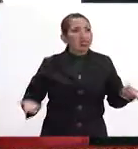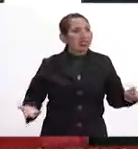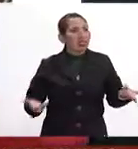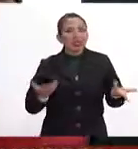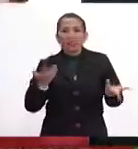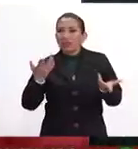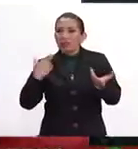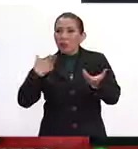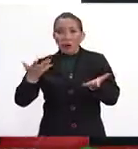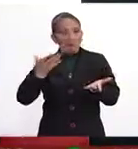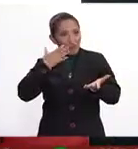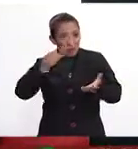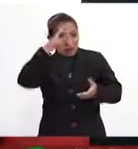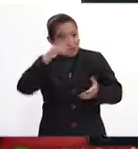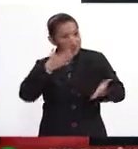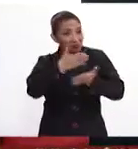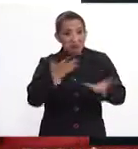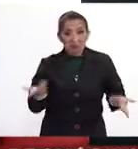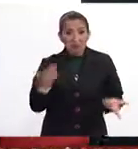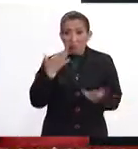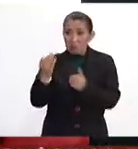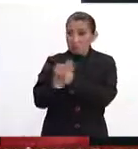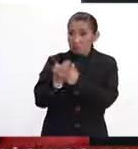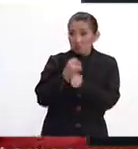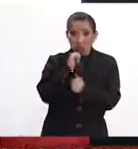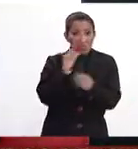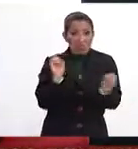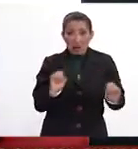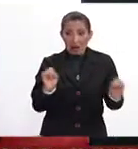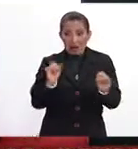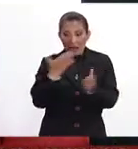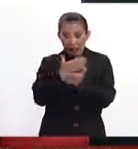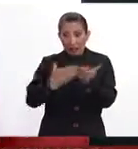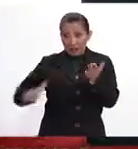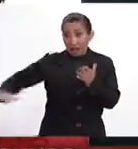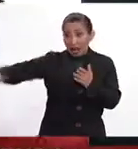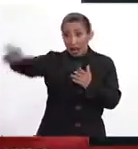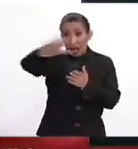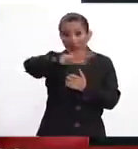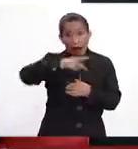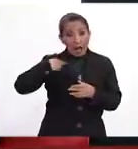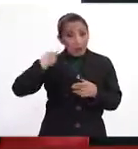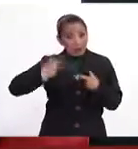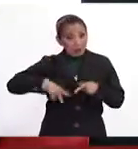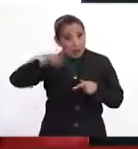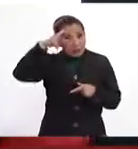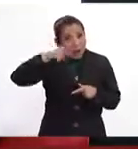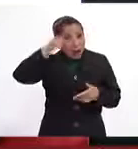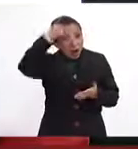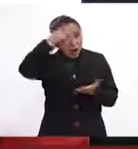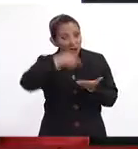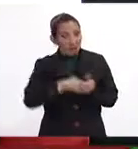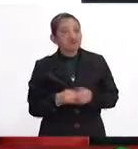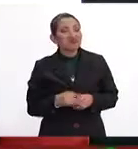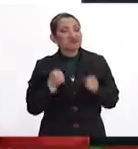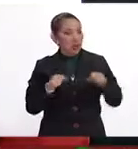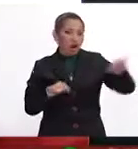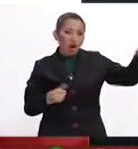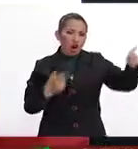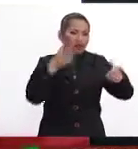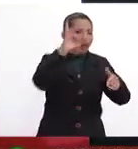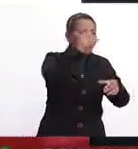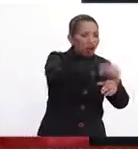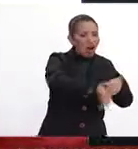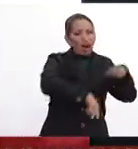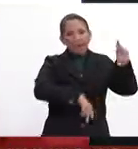Vulnerabilidad o como lo... Pero que más de la mitad del país crea, no obstante lo que esté pasando allá, todos los impedimientos